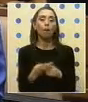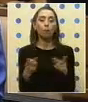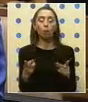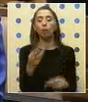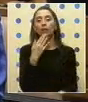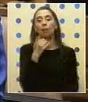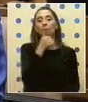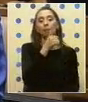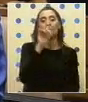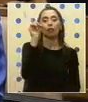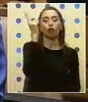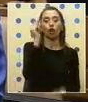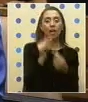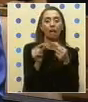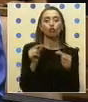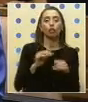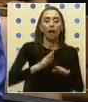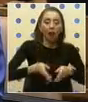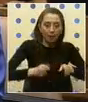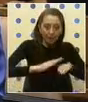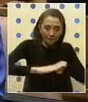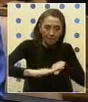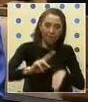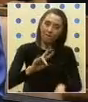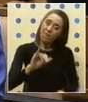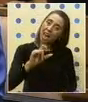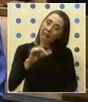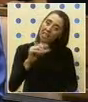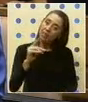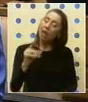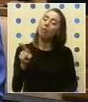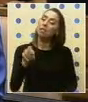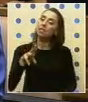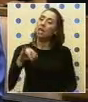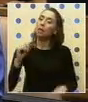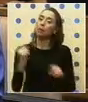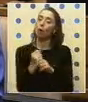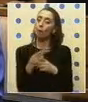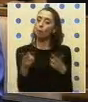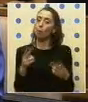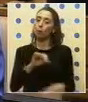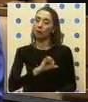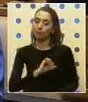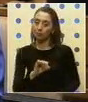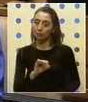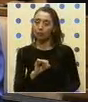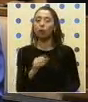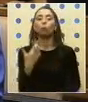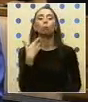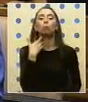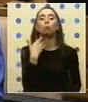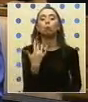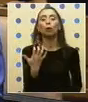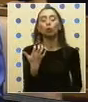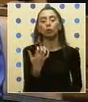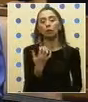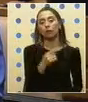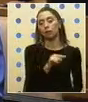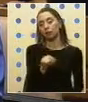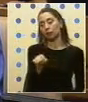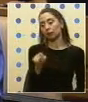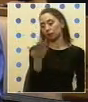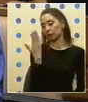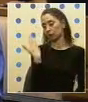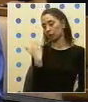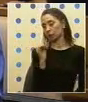al Director Nacional de Vialidad, al Ceremio de Obras Públicas de la Región Metropolitana, porque en la semana que tuvimos